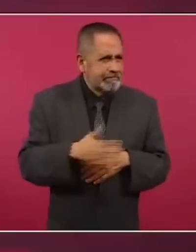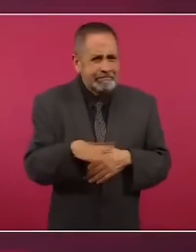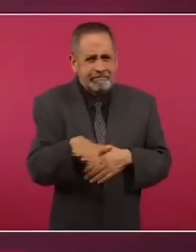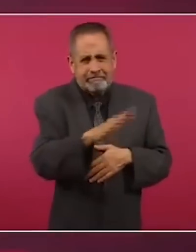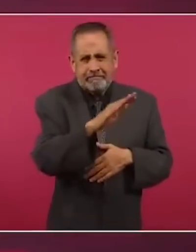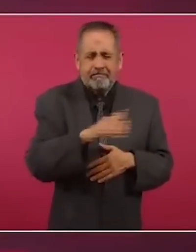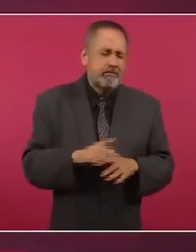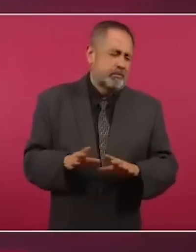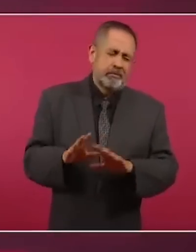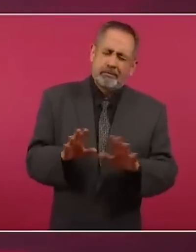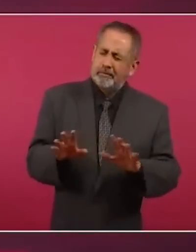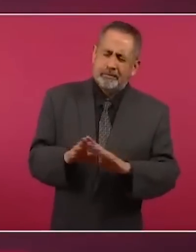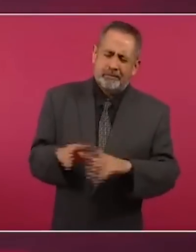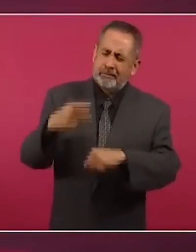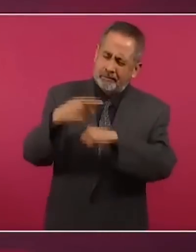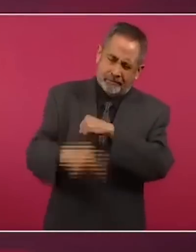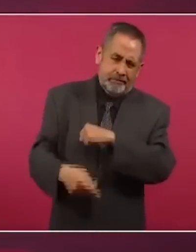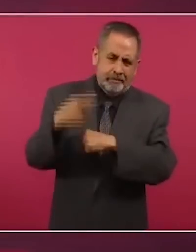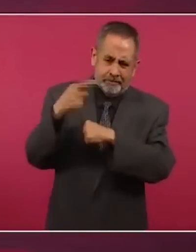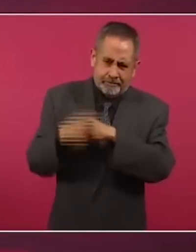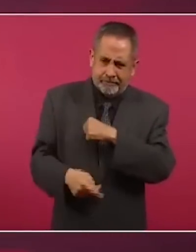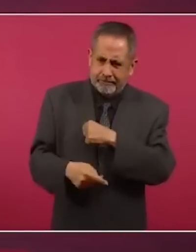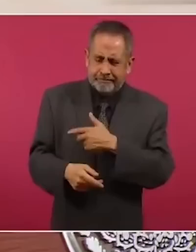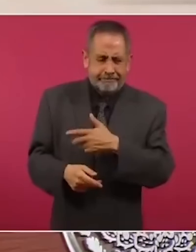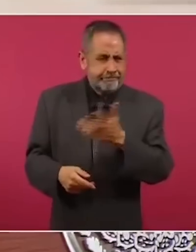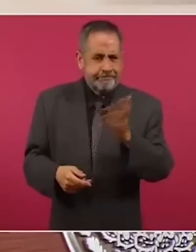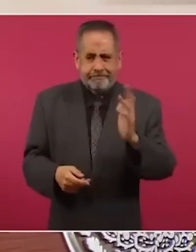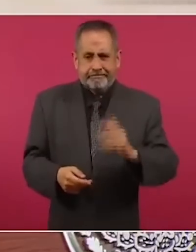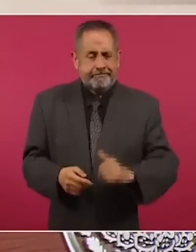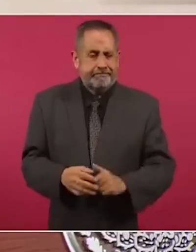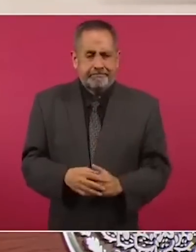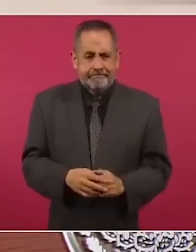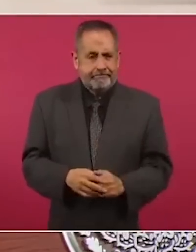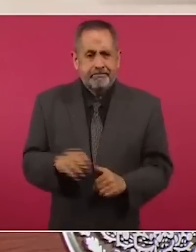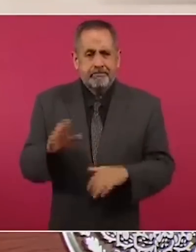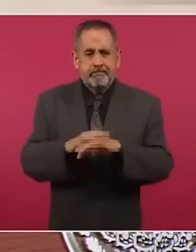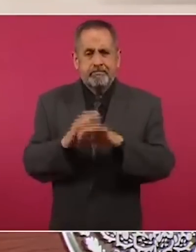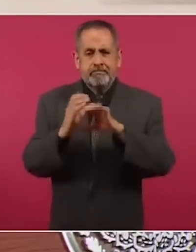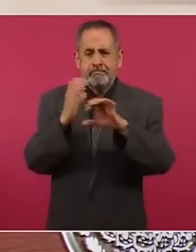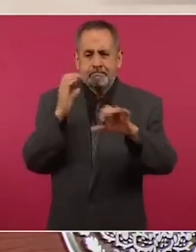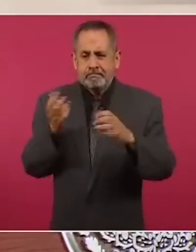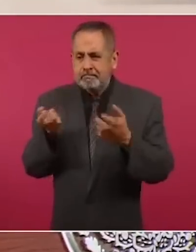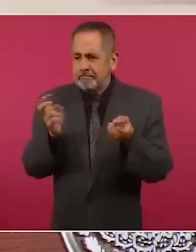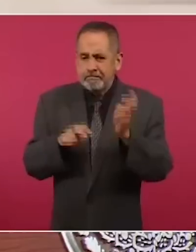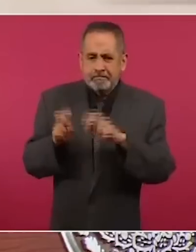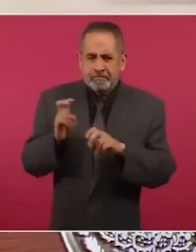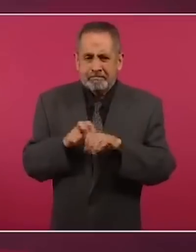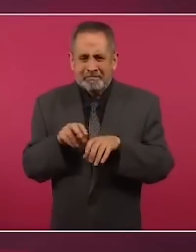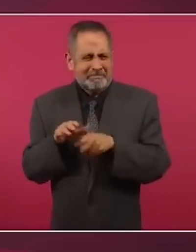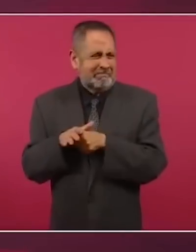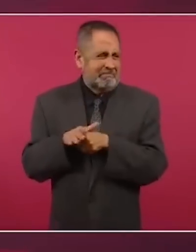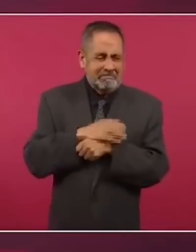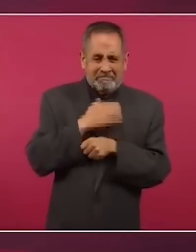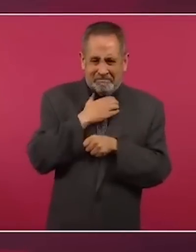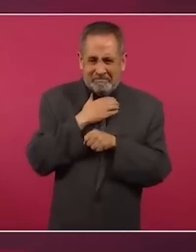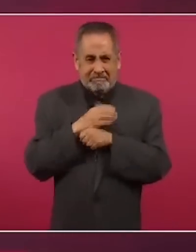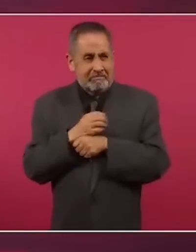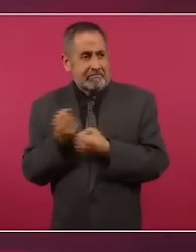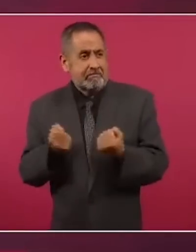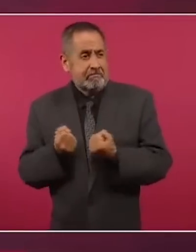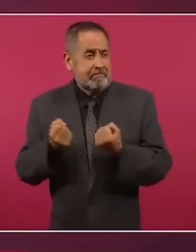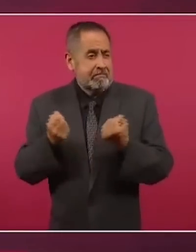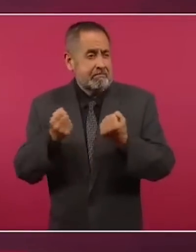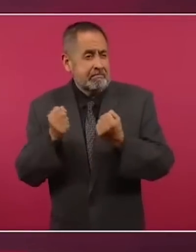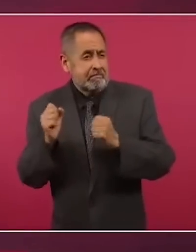sobre todo riesgo riesgos por el transporte que se hace